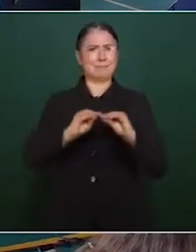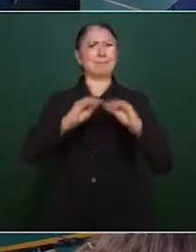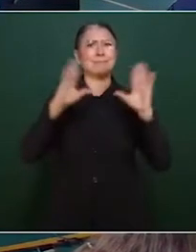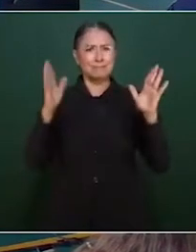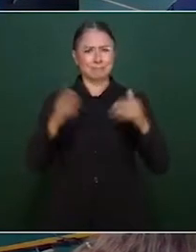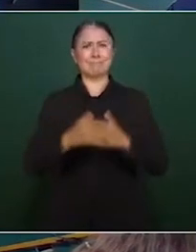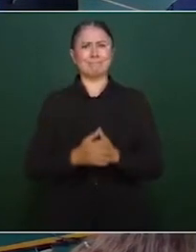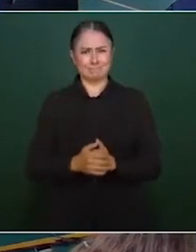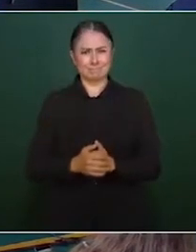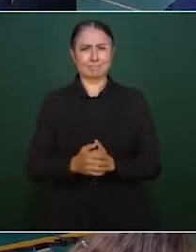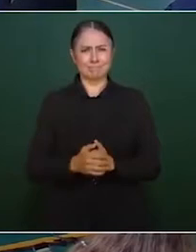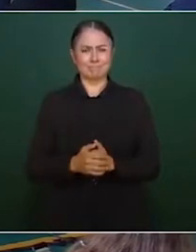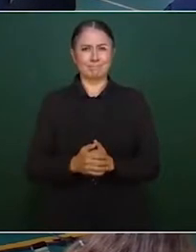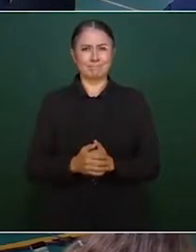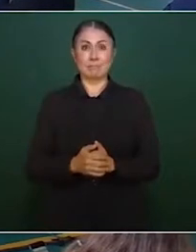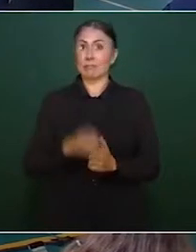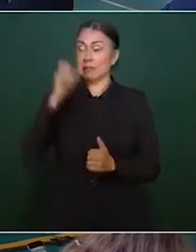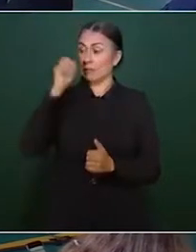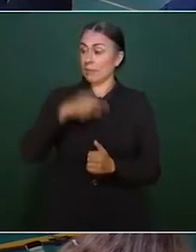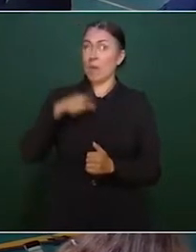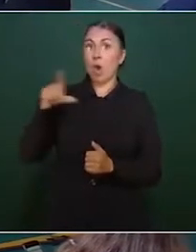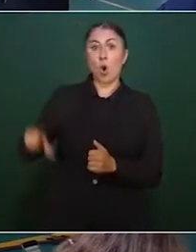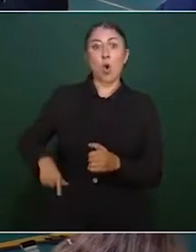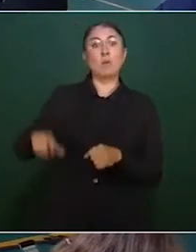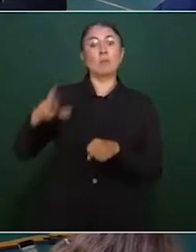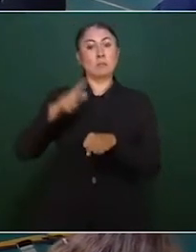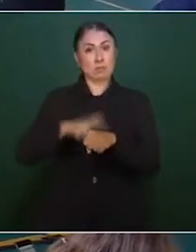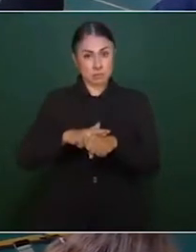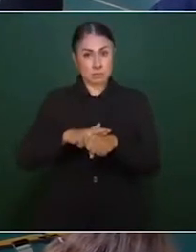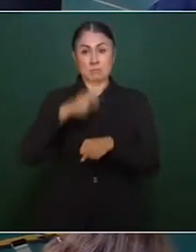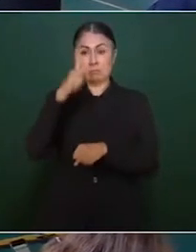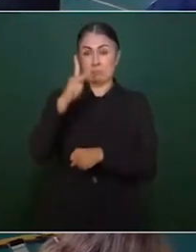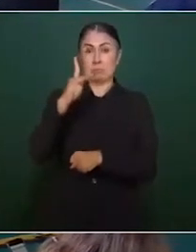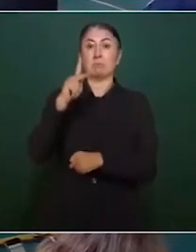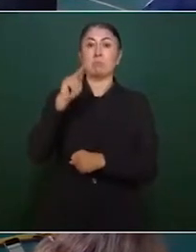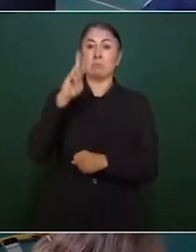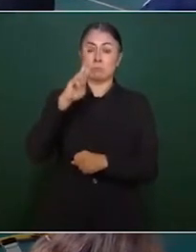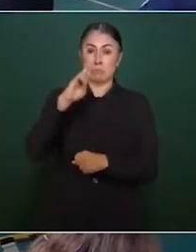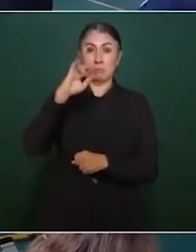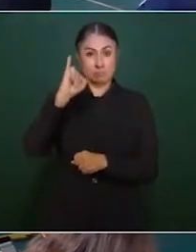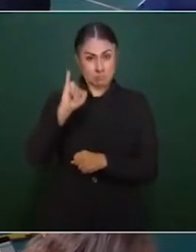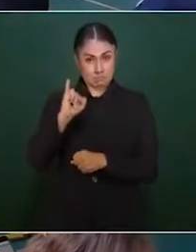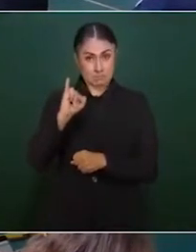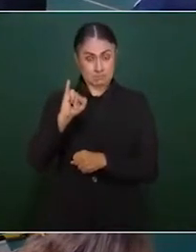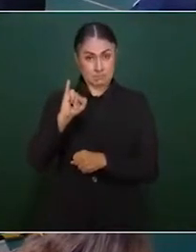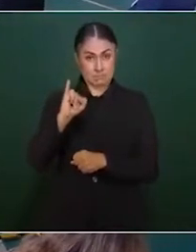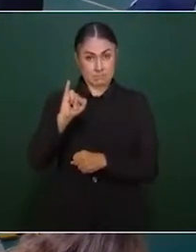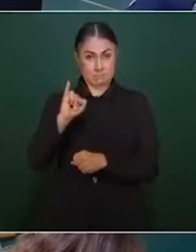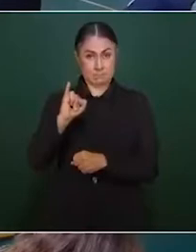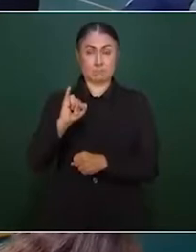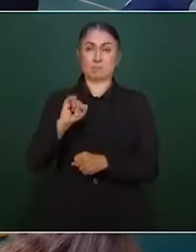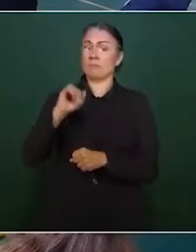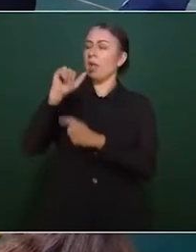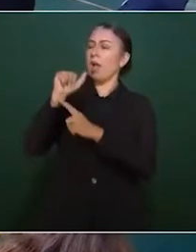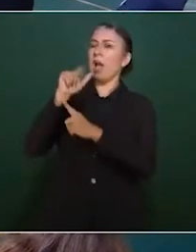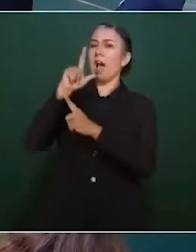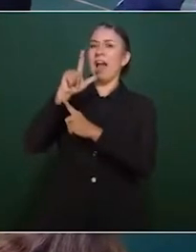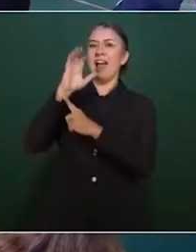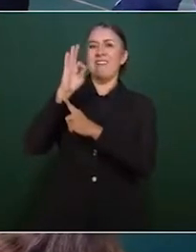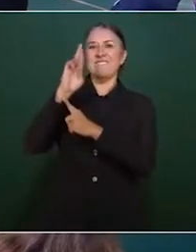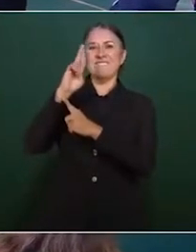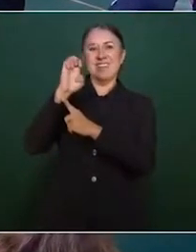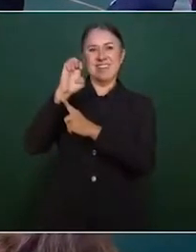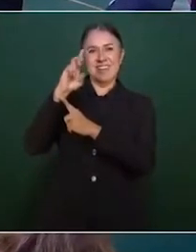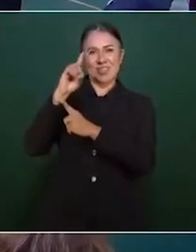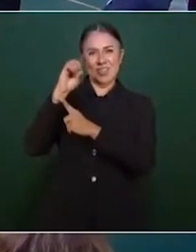Además, el gobernador del Partido Revolucionario Institucional, Alfredo del Mazo, bueno, seguimos viendo aquí el video. Si